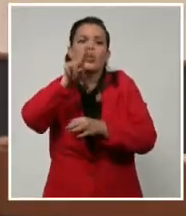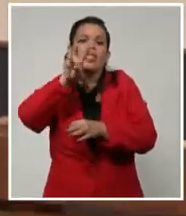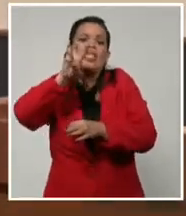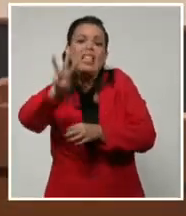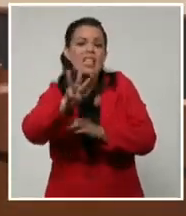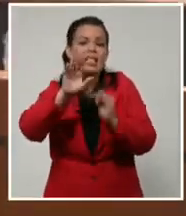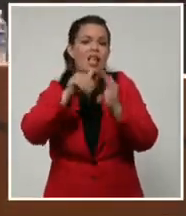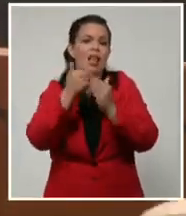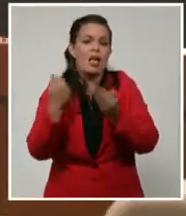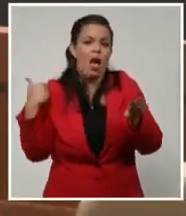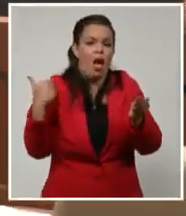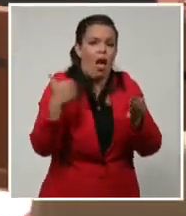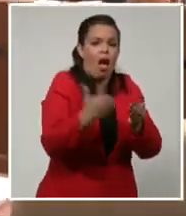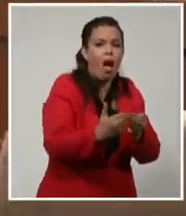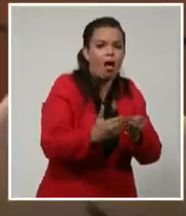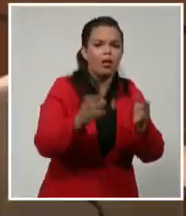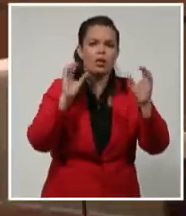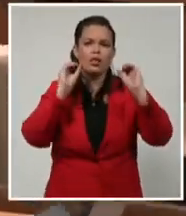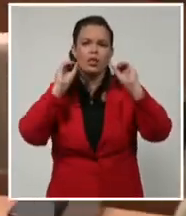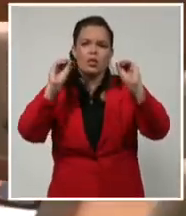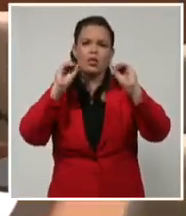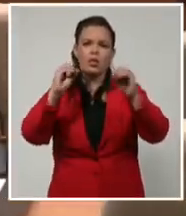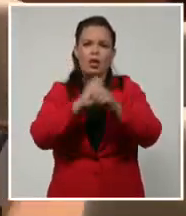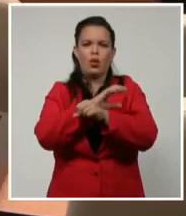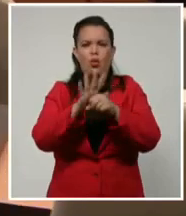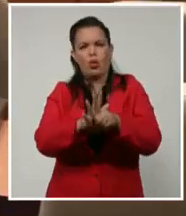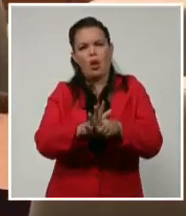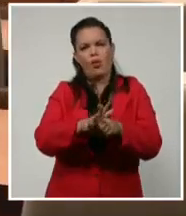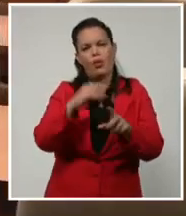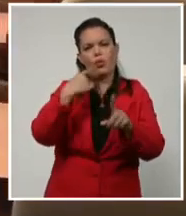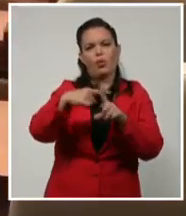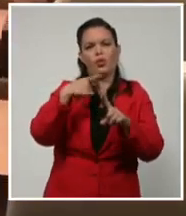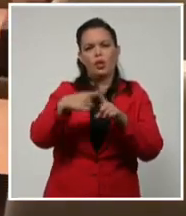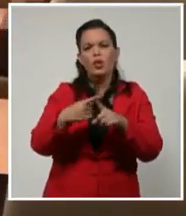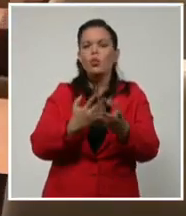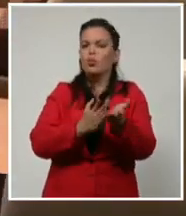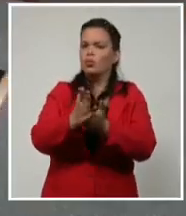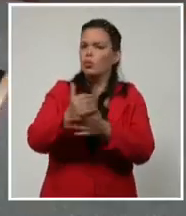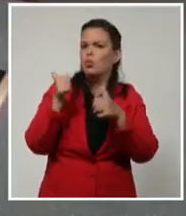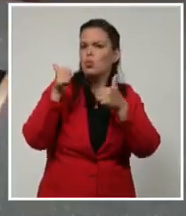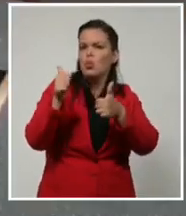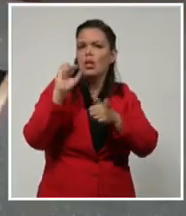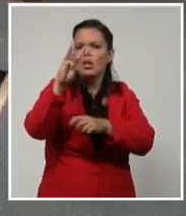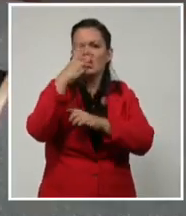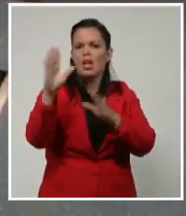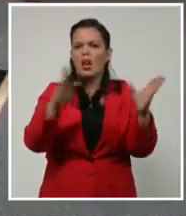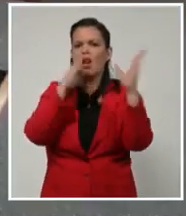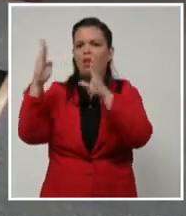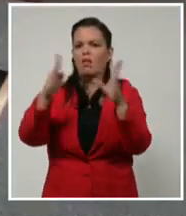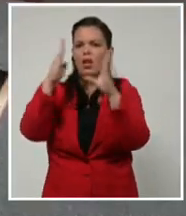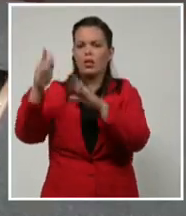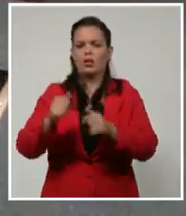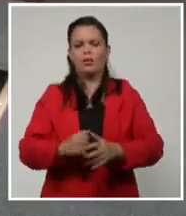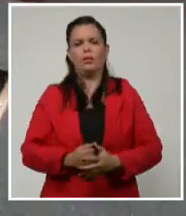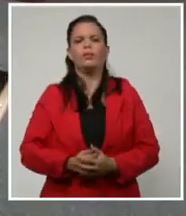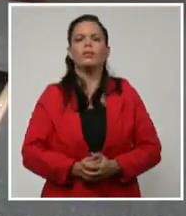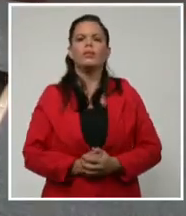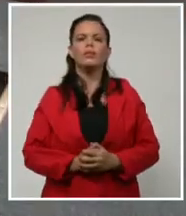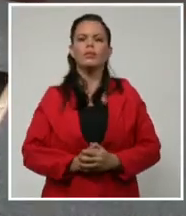y transita con estabilidad por la tercera etapa de la fase recuperativa. Héctor Martínez, Sistema Informativo de la Televisión